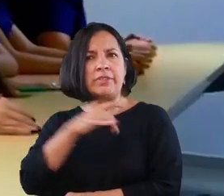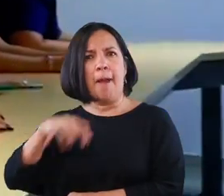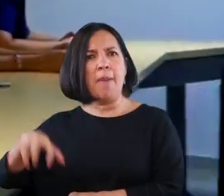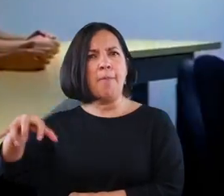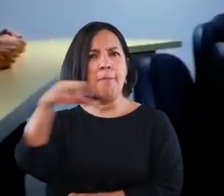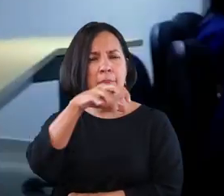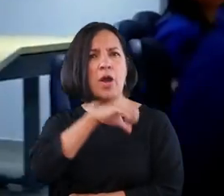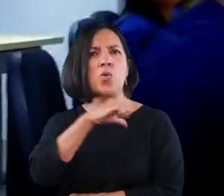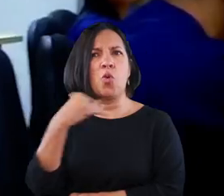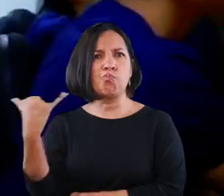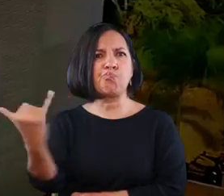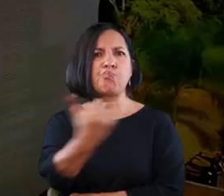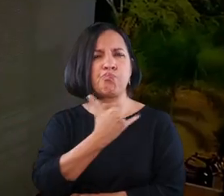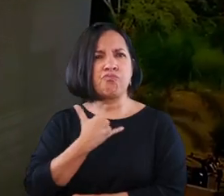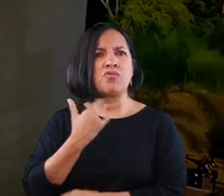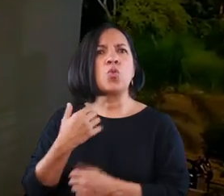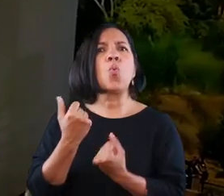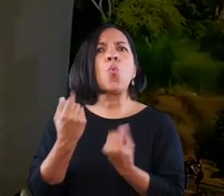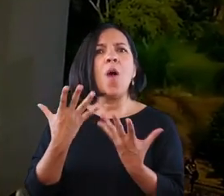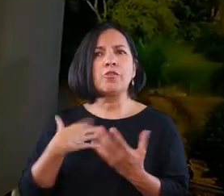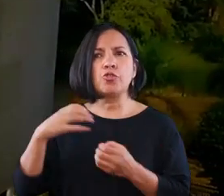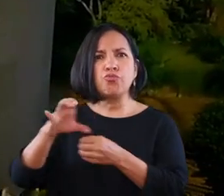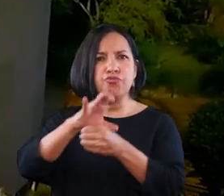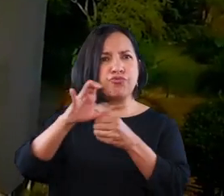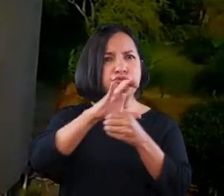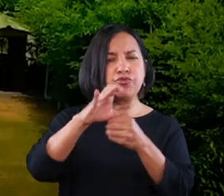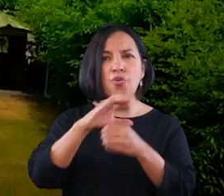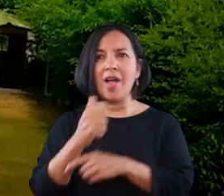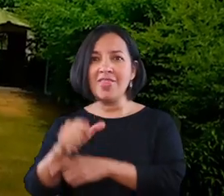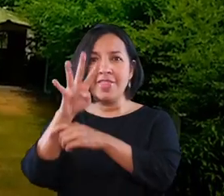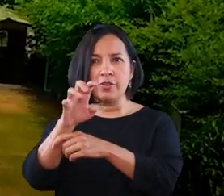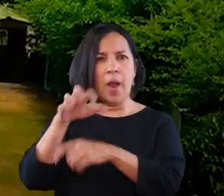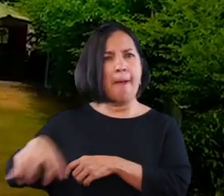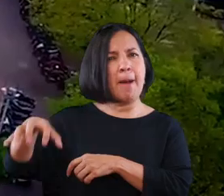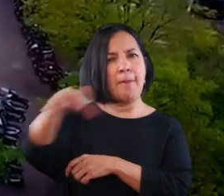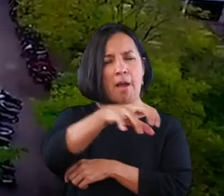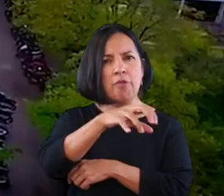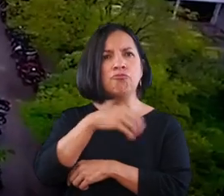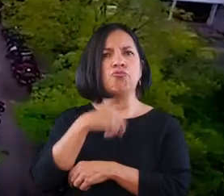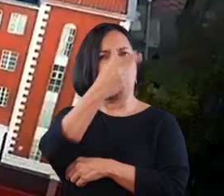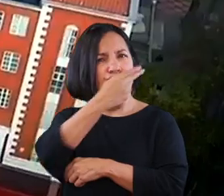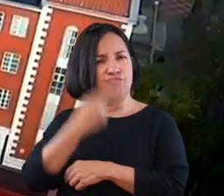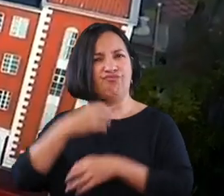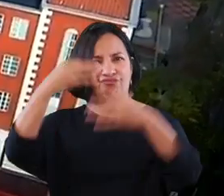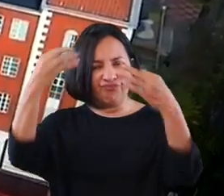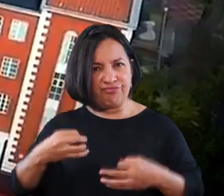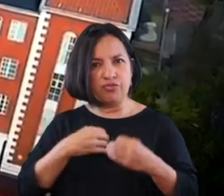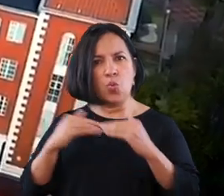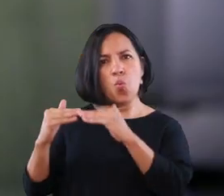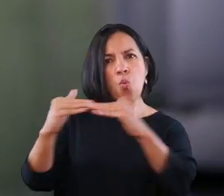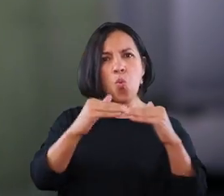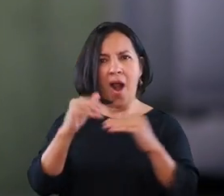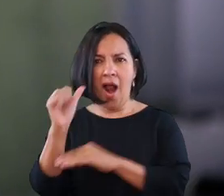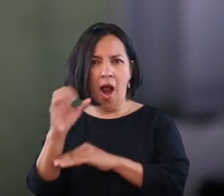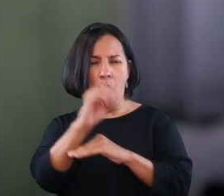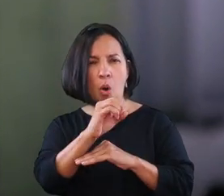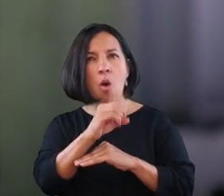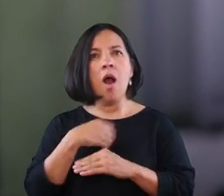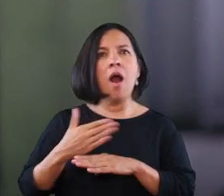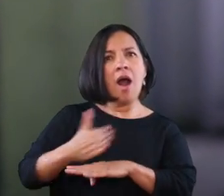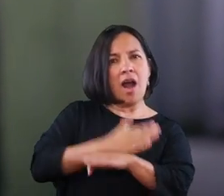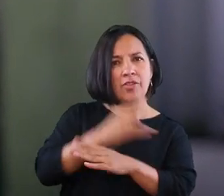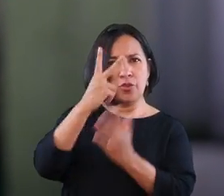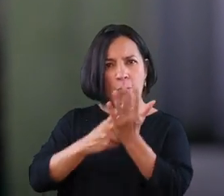Universidad Multicampus, con presencia en 19 ciudades del país, estamos comprometidos con la equidad de